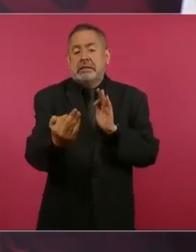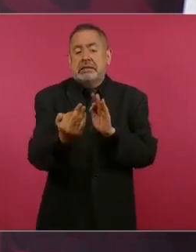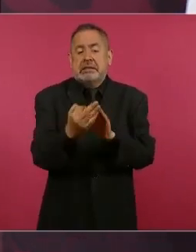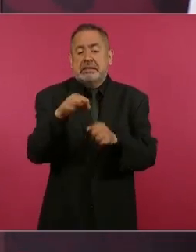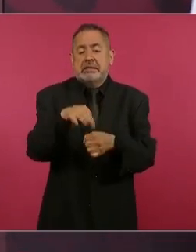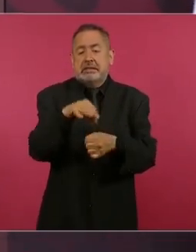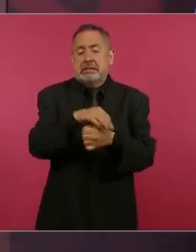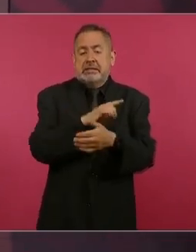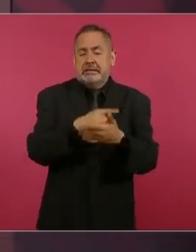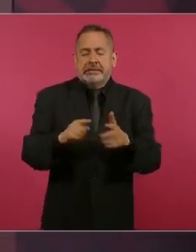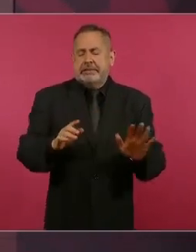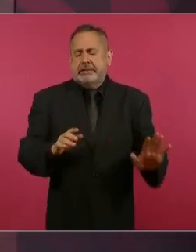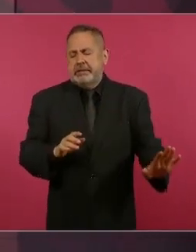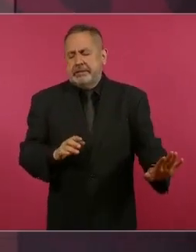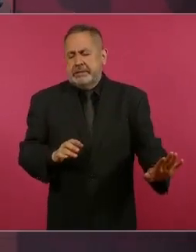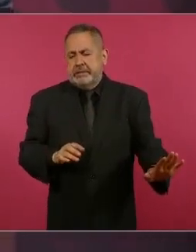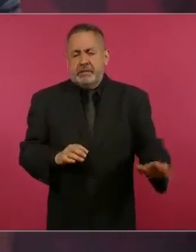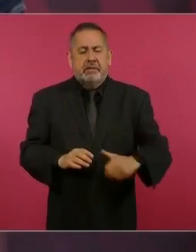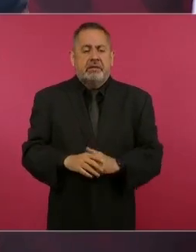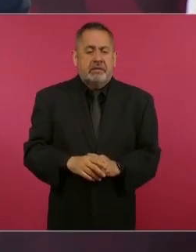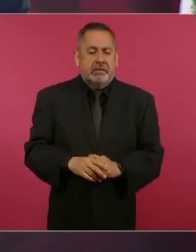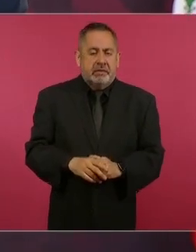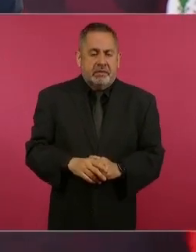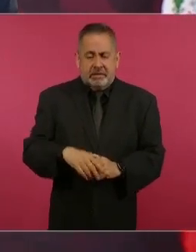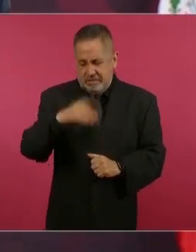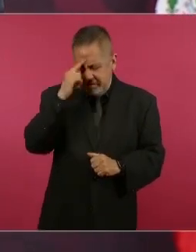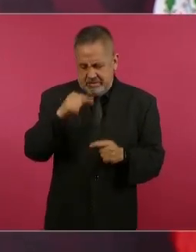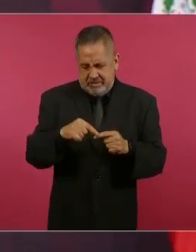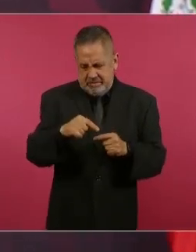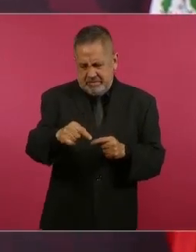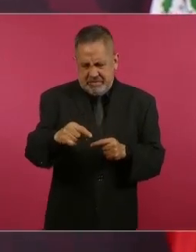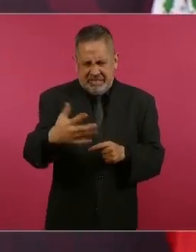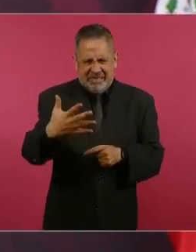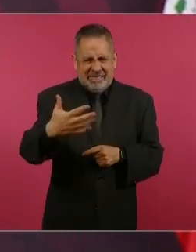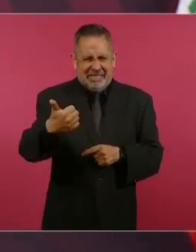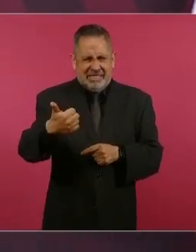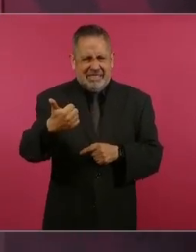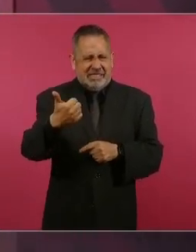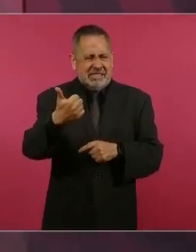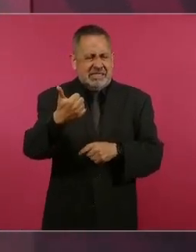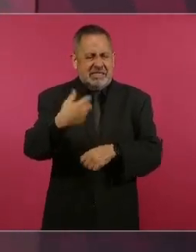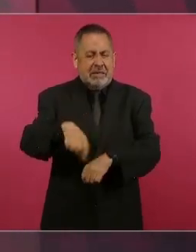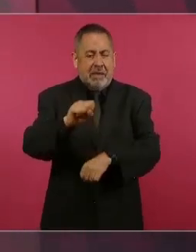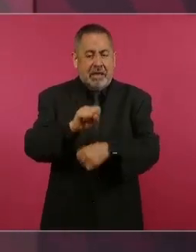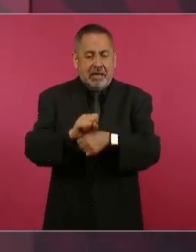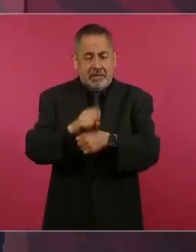estamos a cinco o seis semanas en las elecciones,